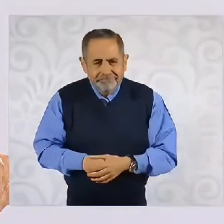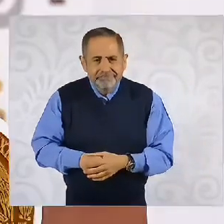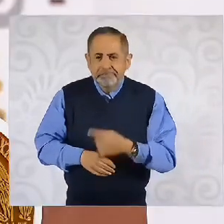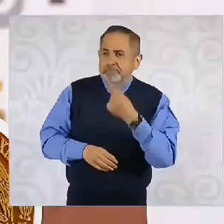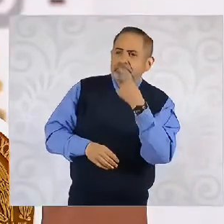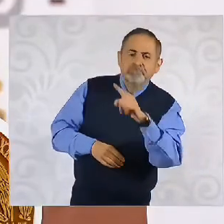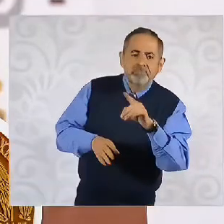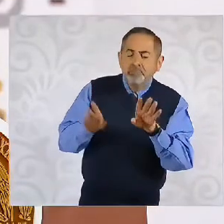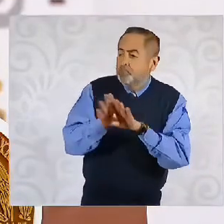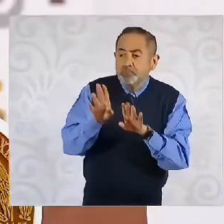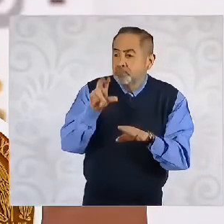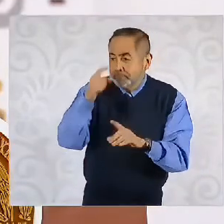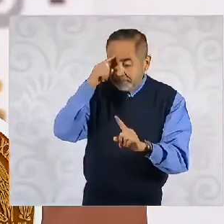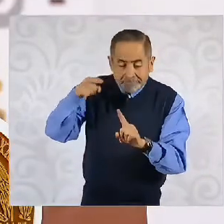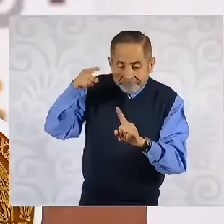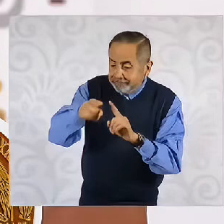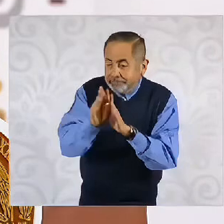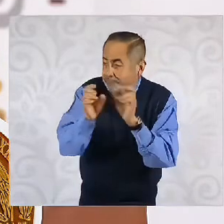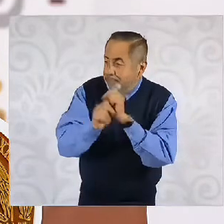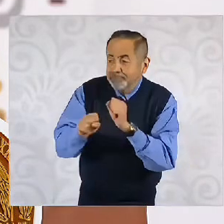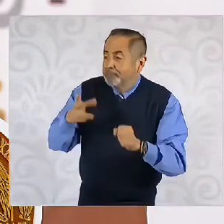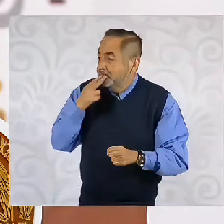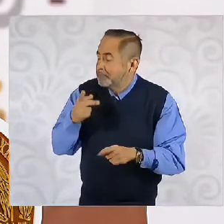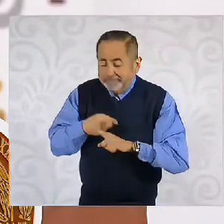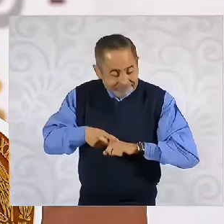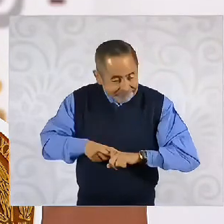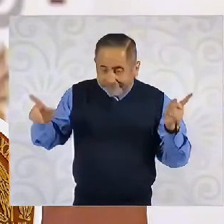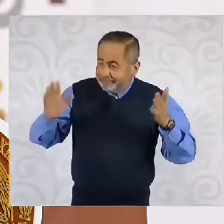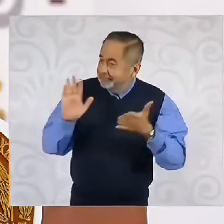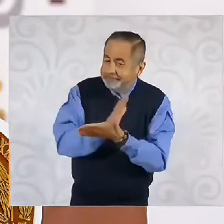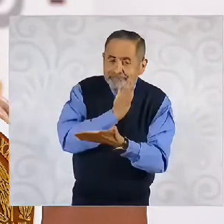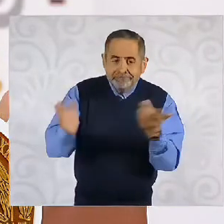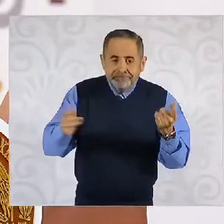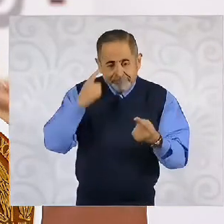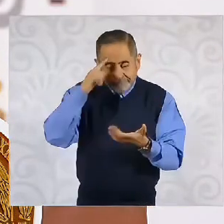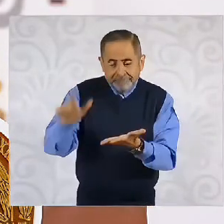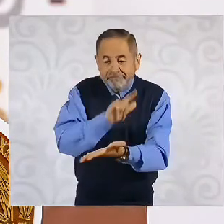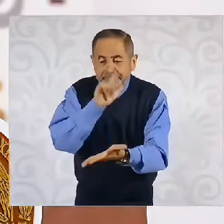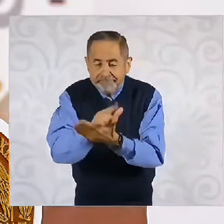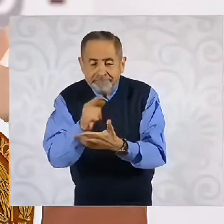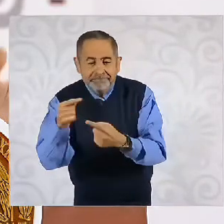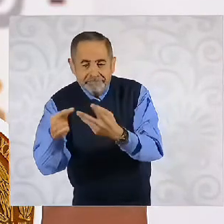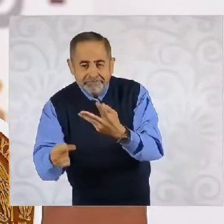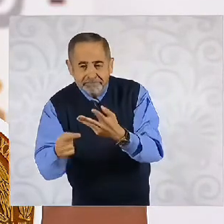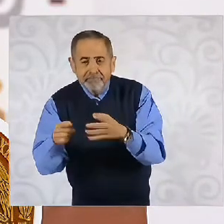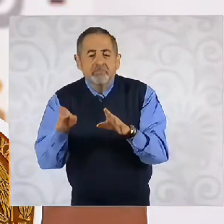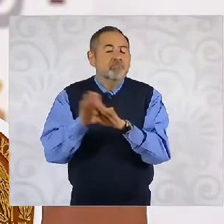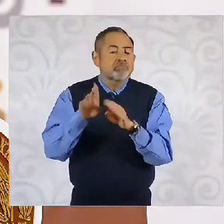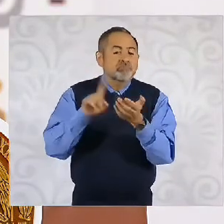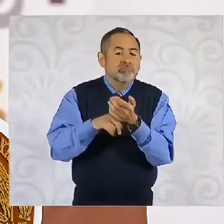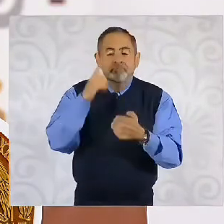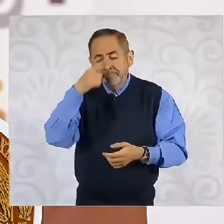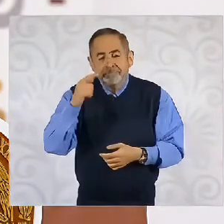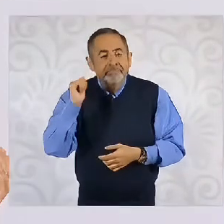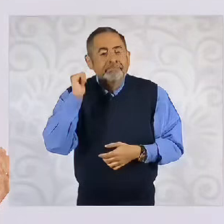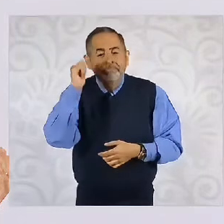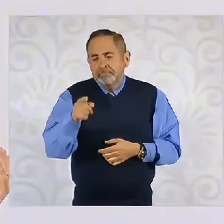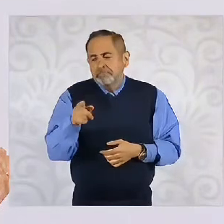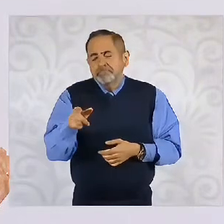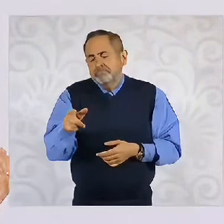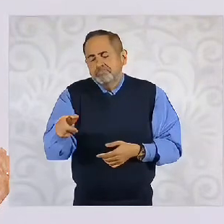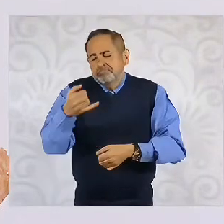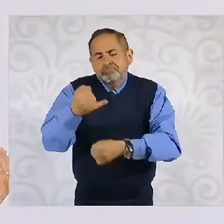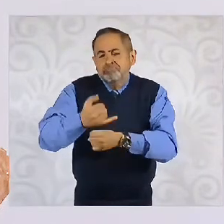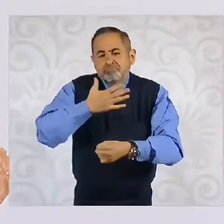para un asunto constitucional, es o para leyes secundarias o para un acto que